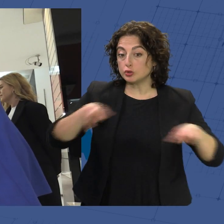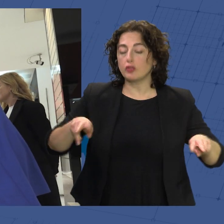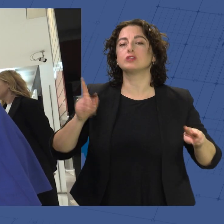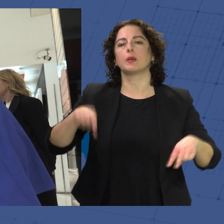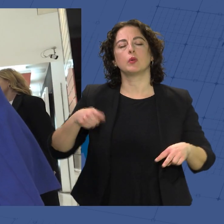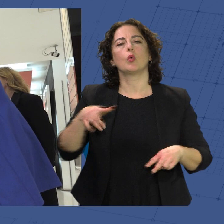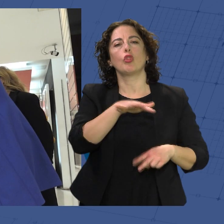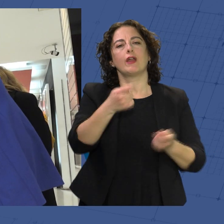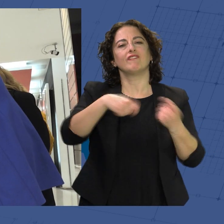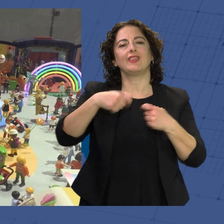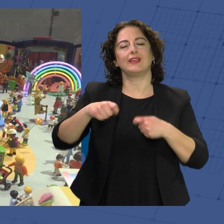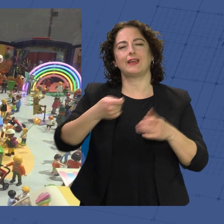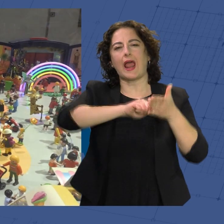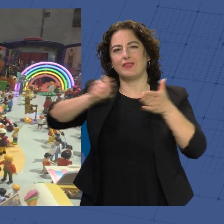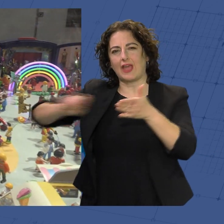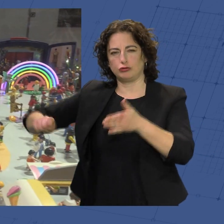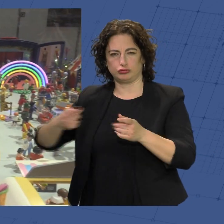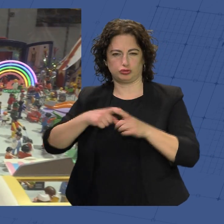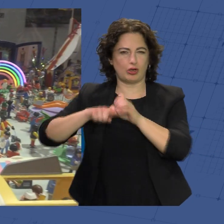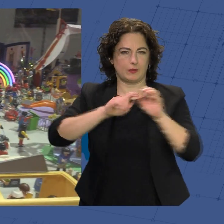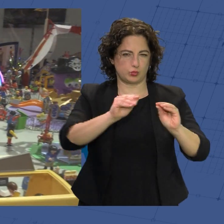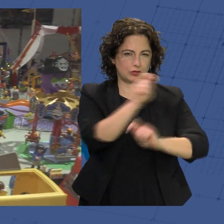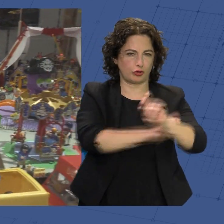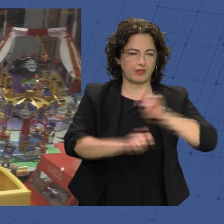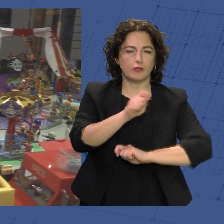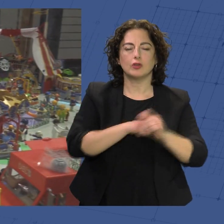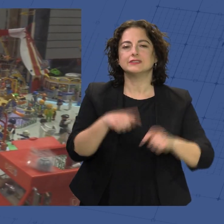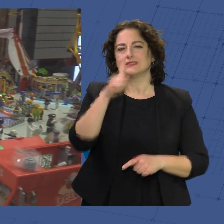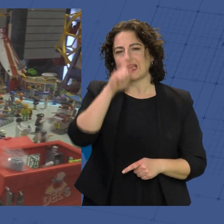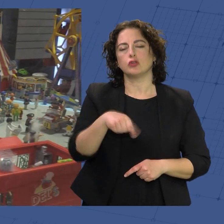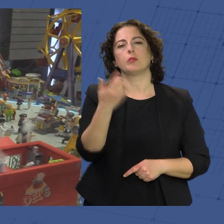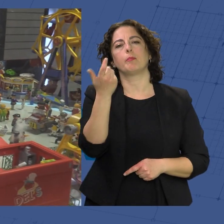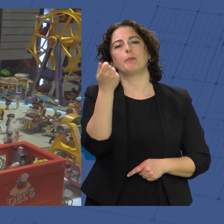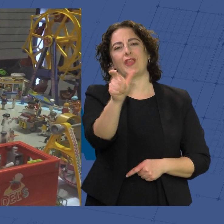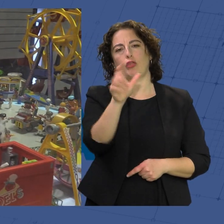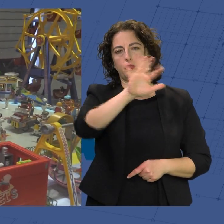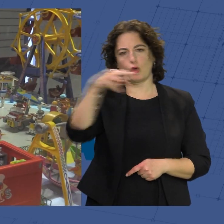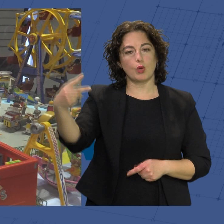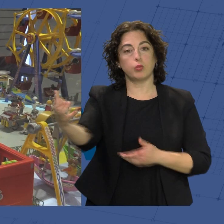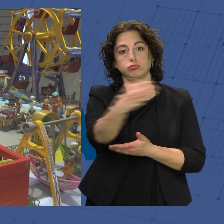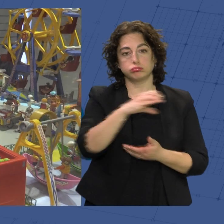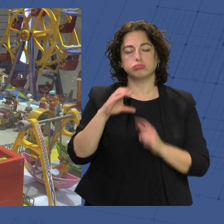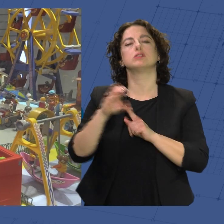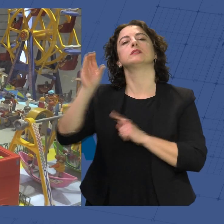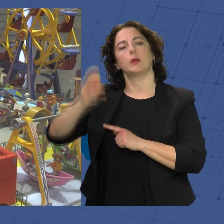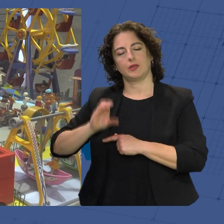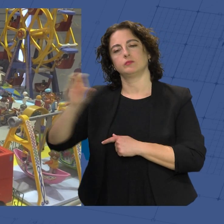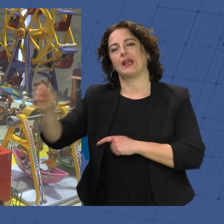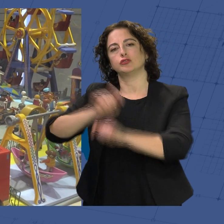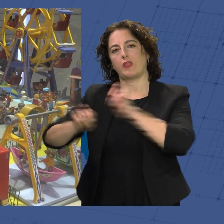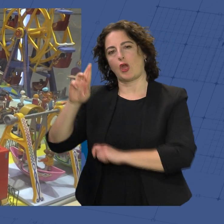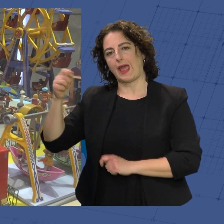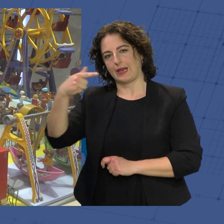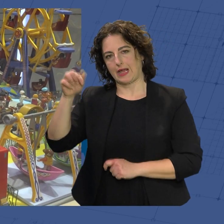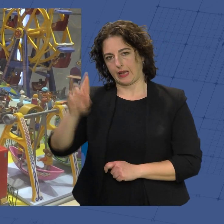los puntos de venta del tradicional calendario solidario de la asociación, que tiene este año un precio de 5 euros y cuyos beneficios son íntegramente también para ARGAR.